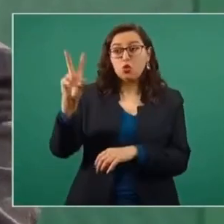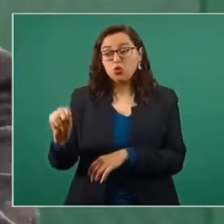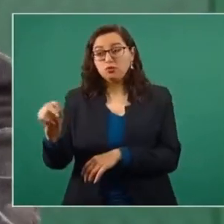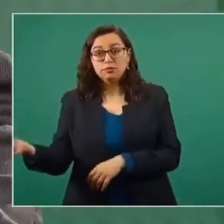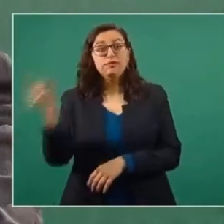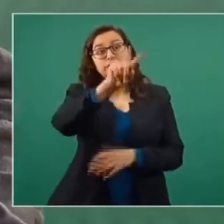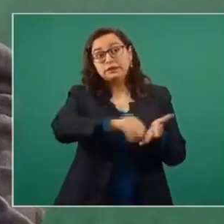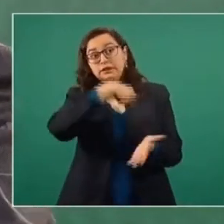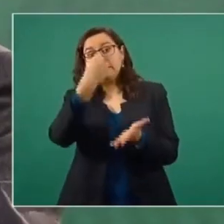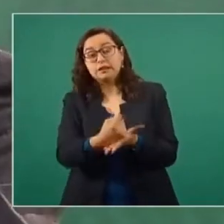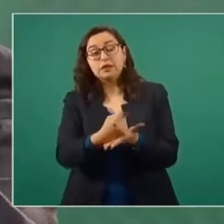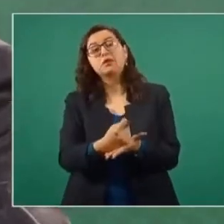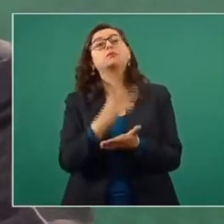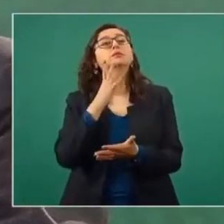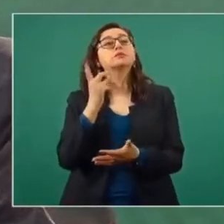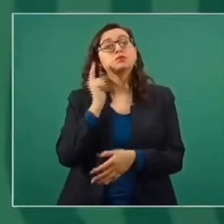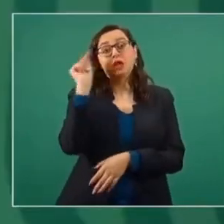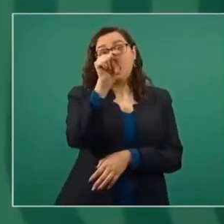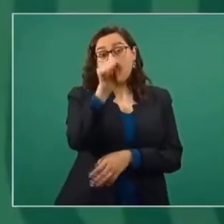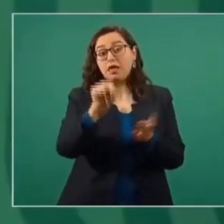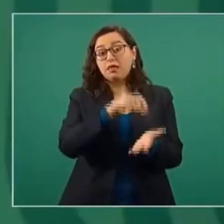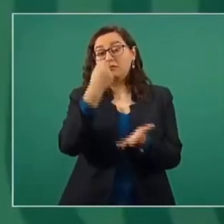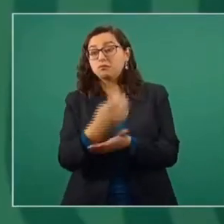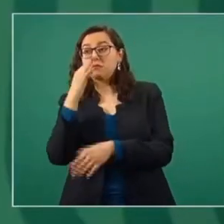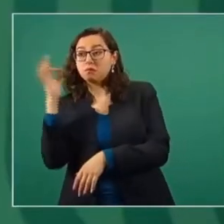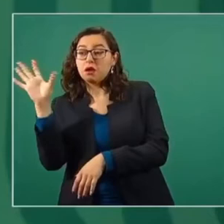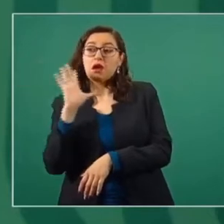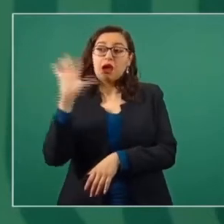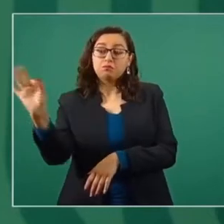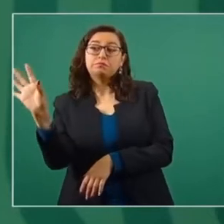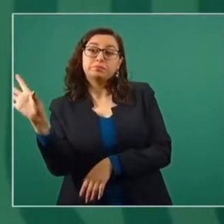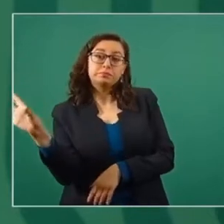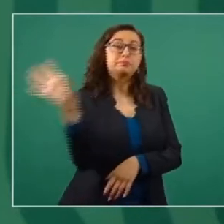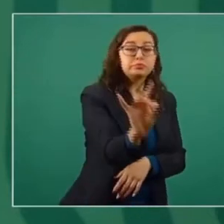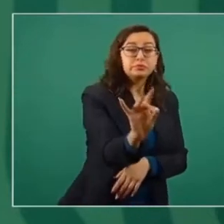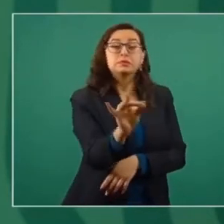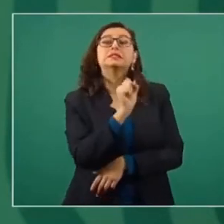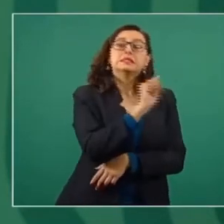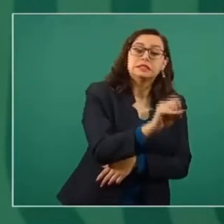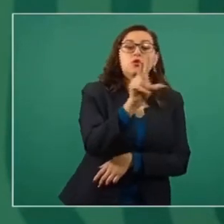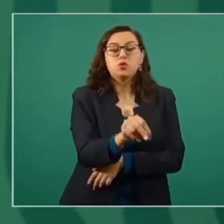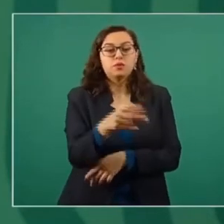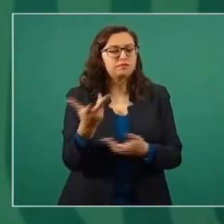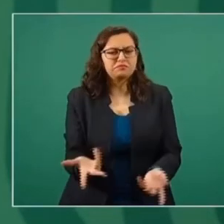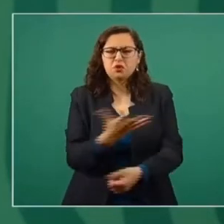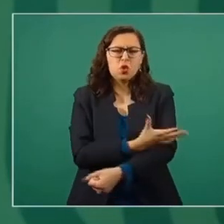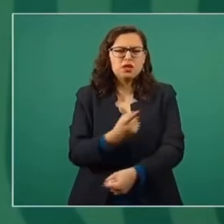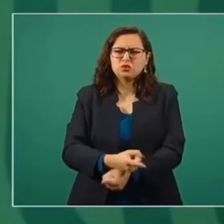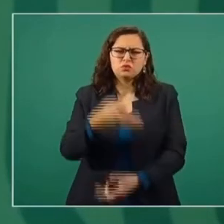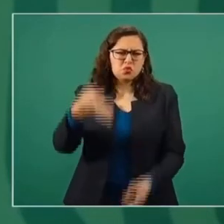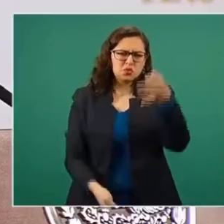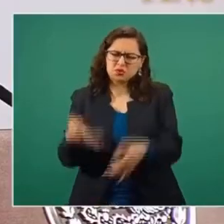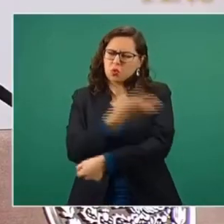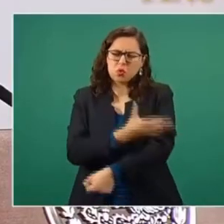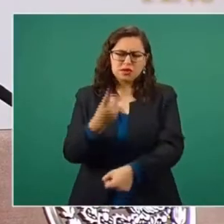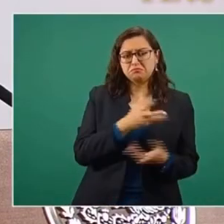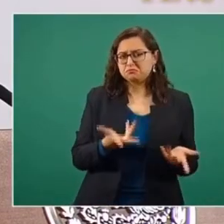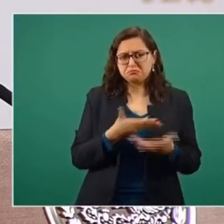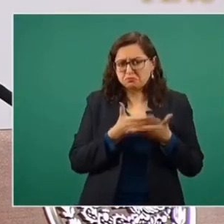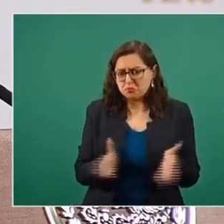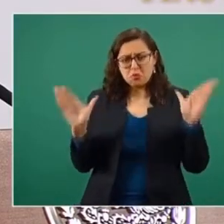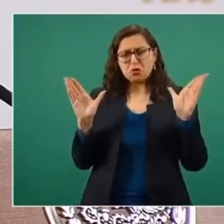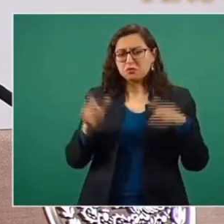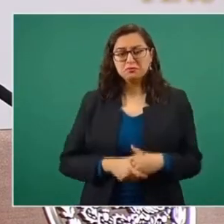Y allá van a decidir si procede o no. Es un proceso muy transparente, abierto.